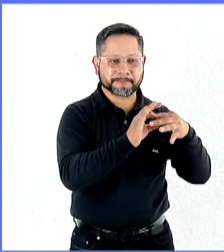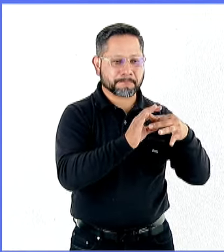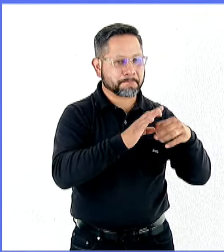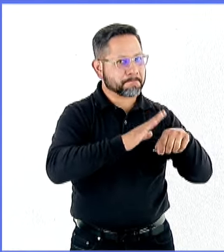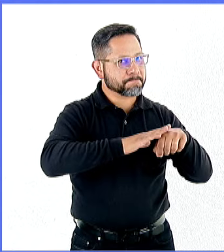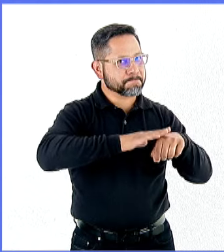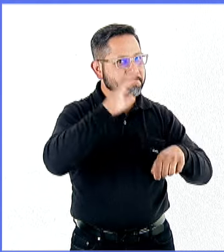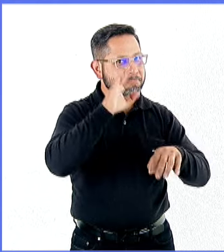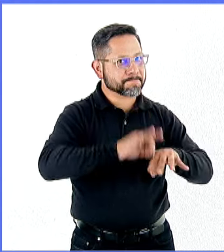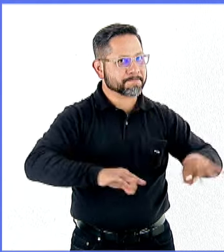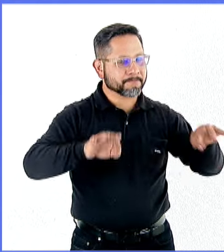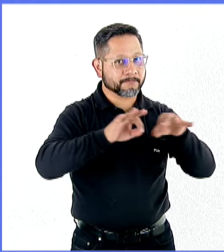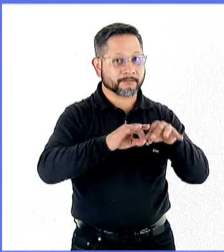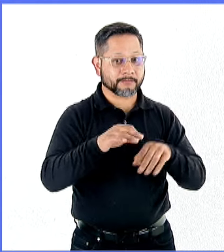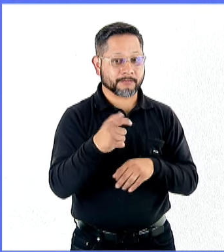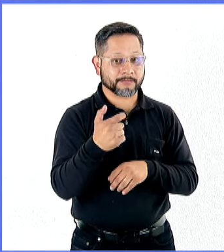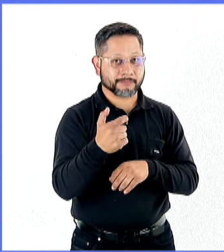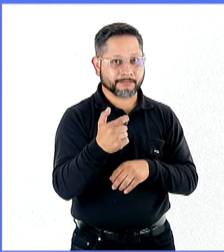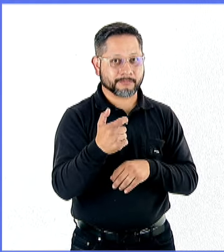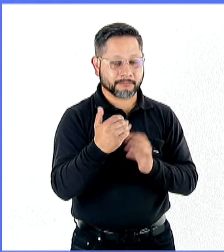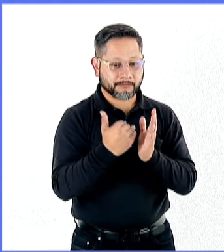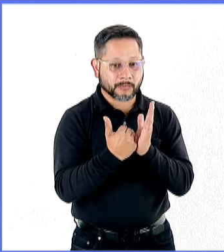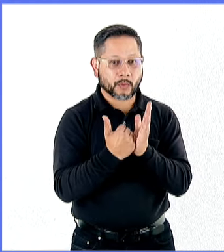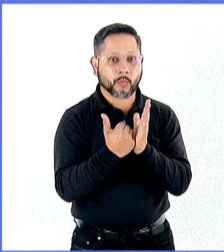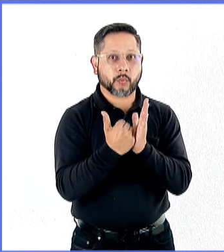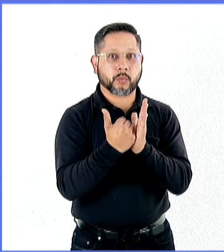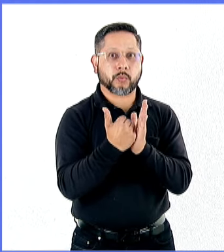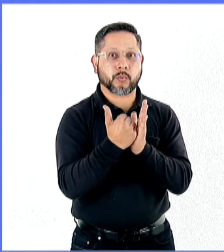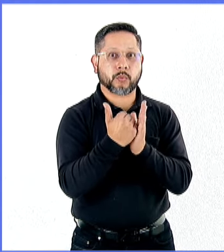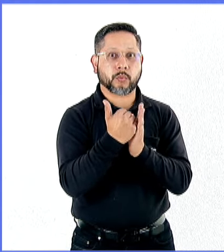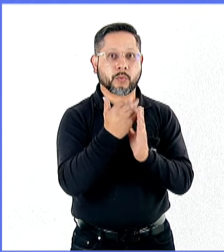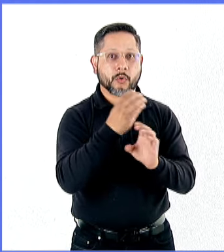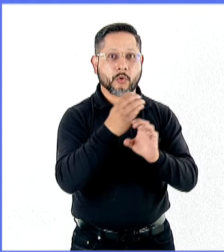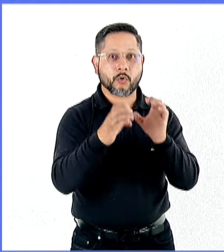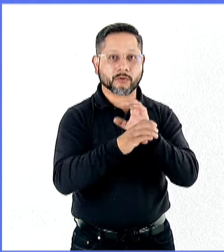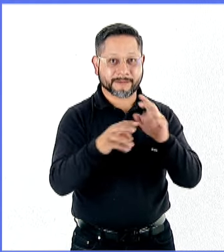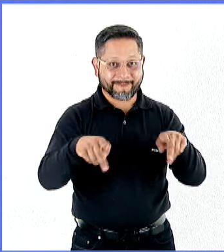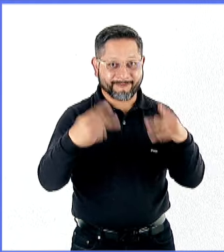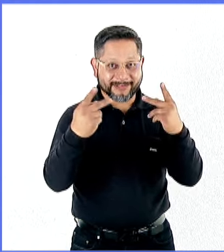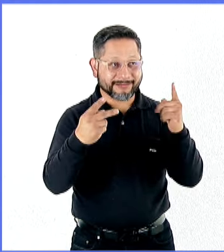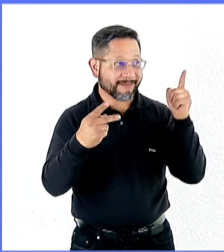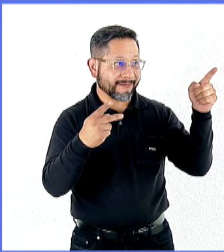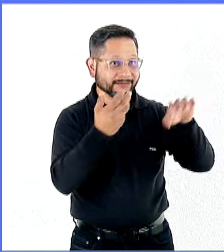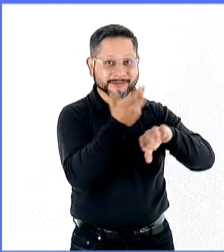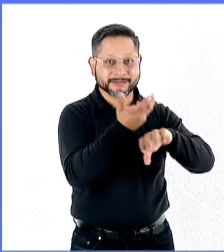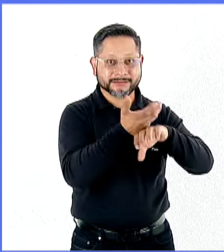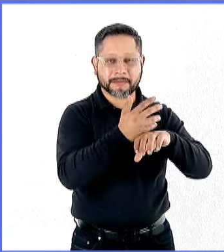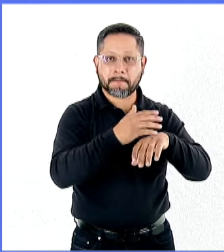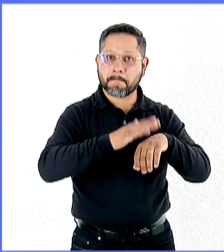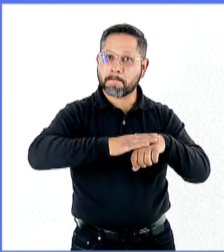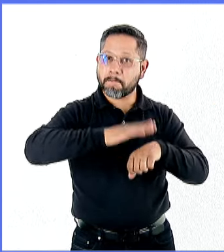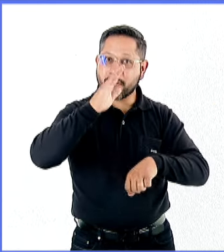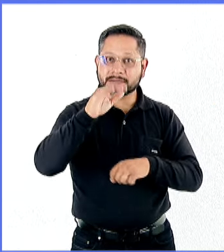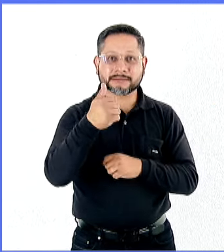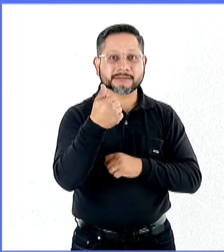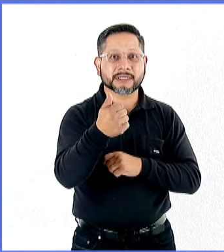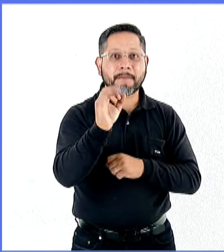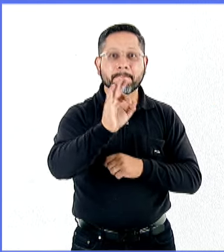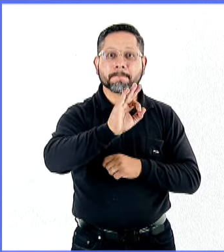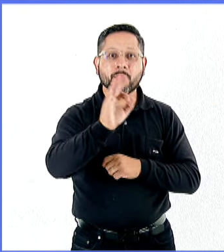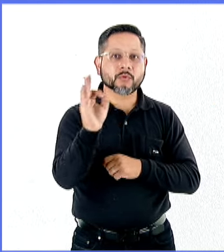significativamente, o sea, la tasa de crecimiento de nuestras exportaciones ha sido más del 6%